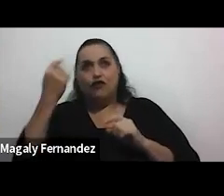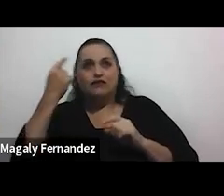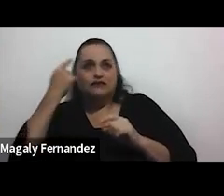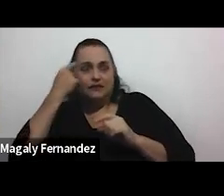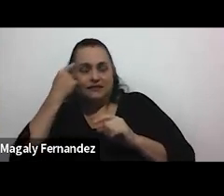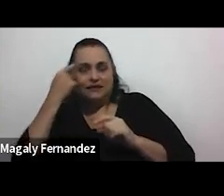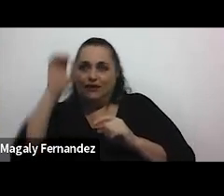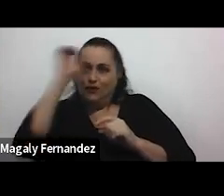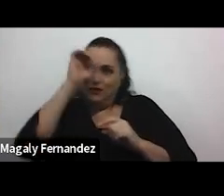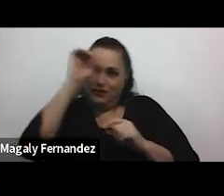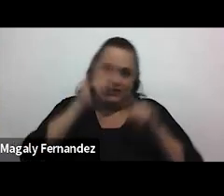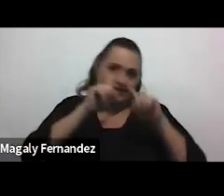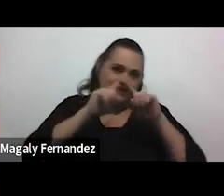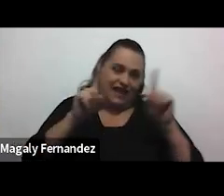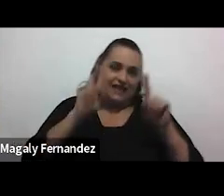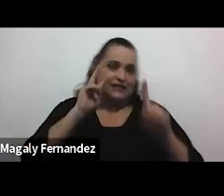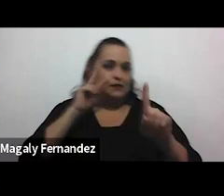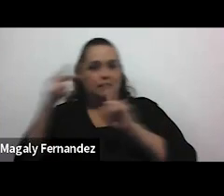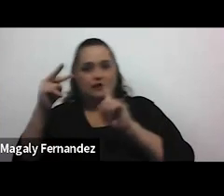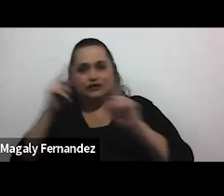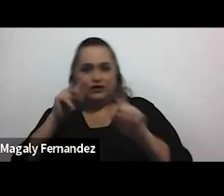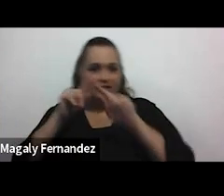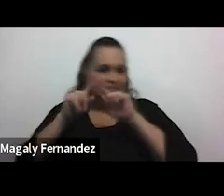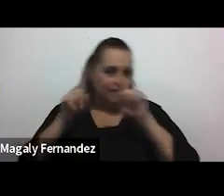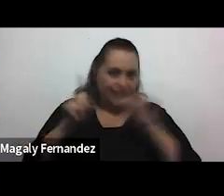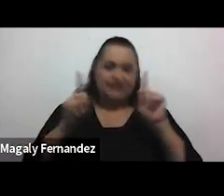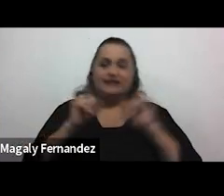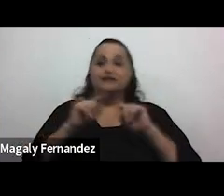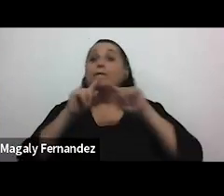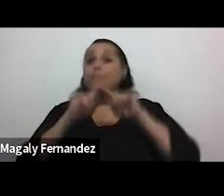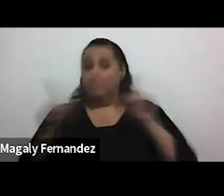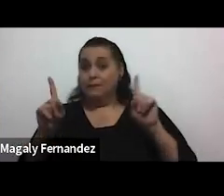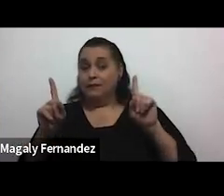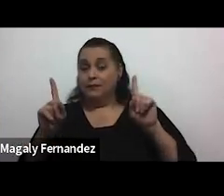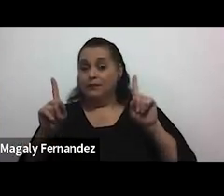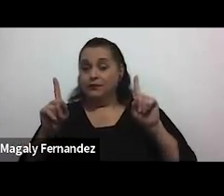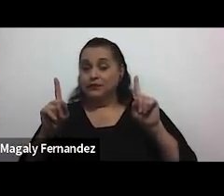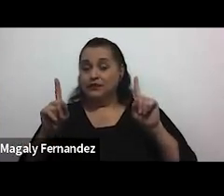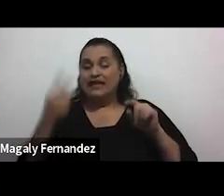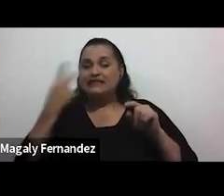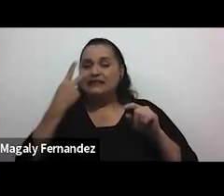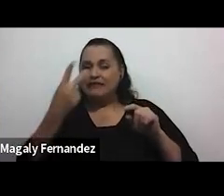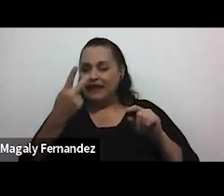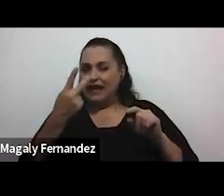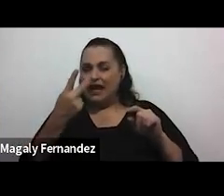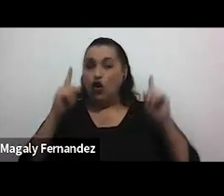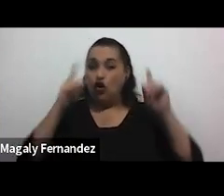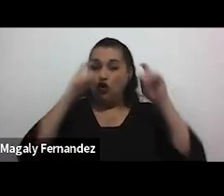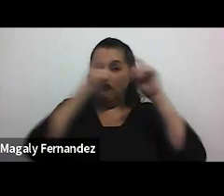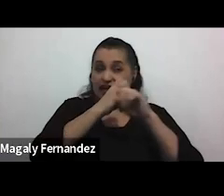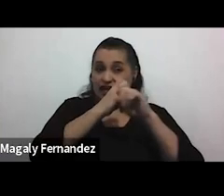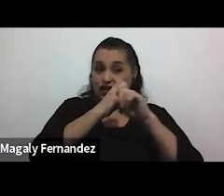opiniones siempre van a haber visiones diferentes pero se distingue un conflicto de una